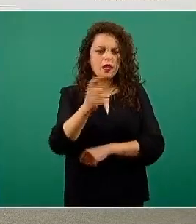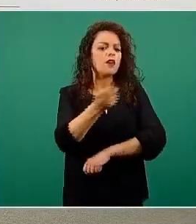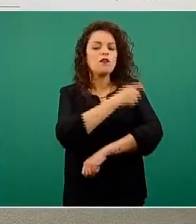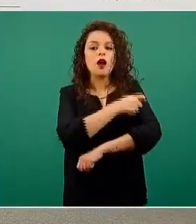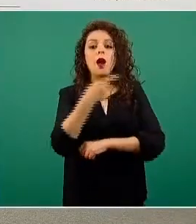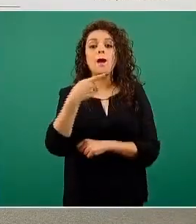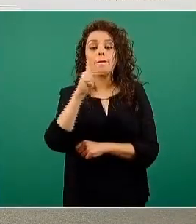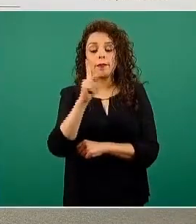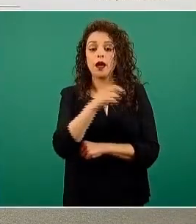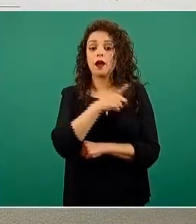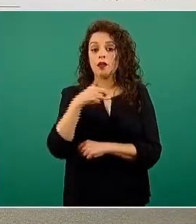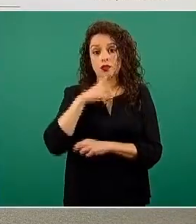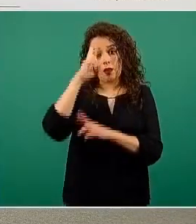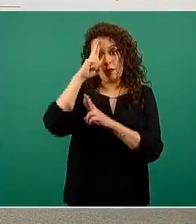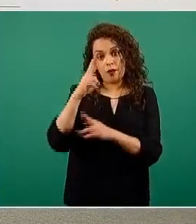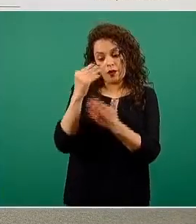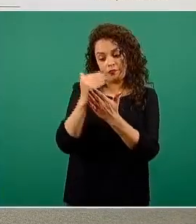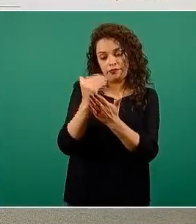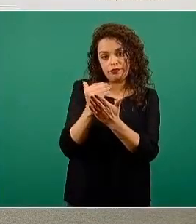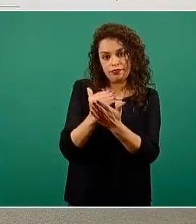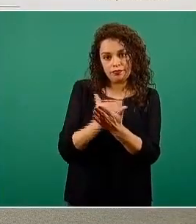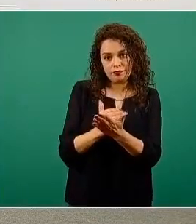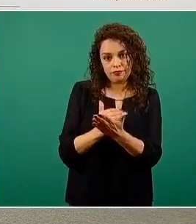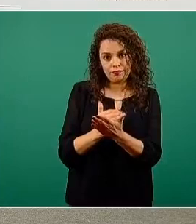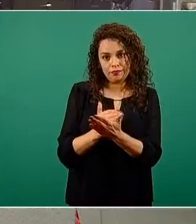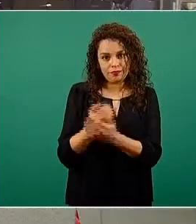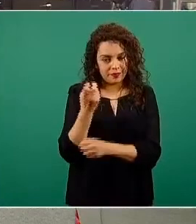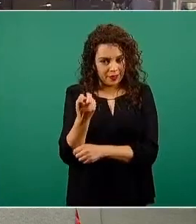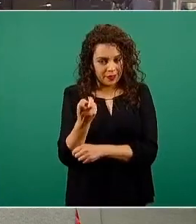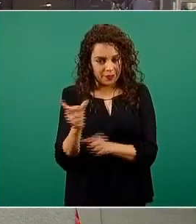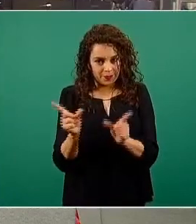condiciones, ¿no? Ese es el punto.